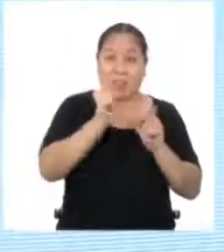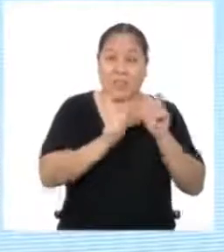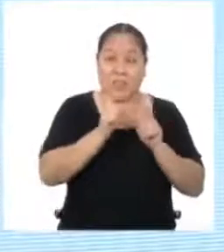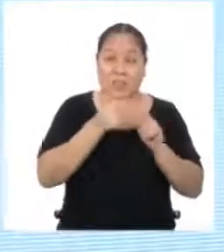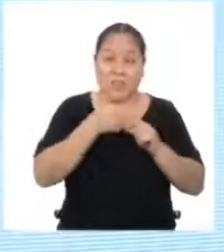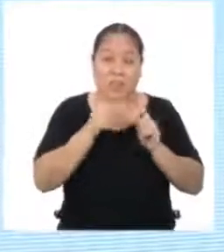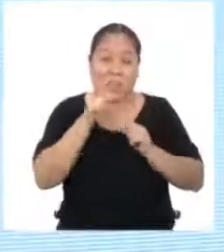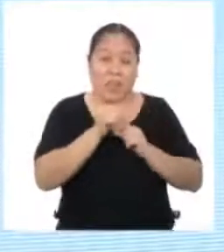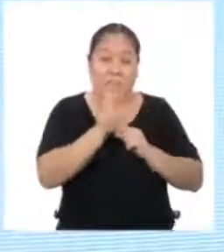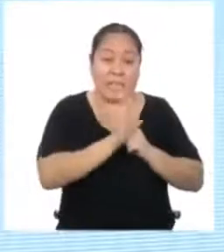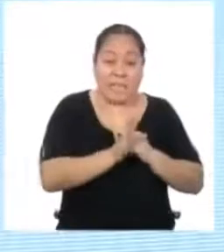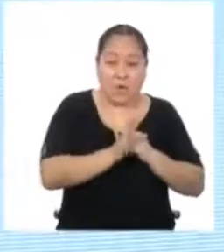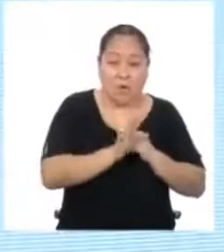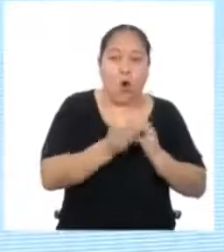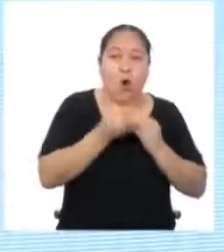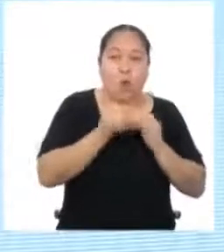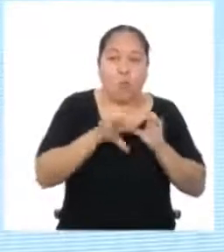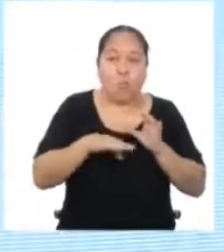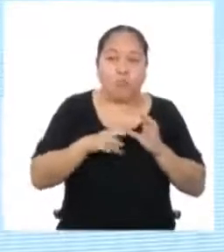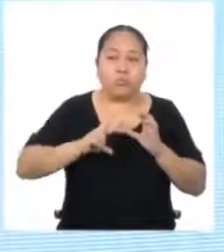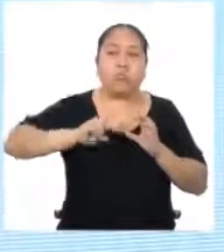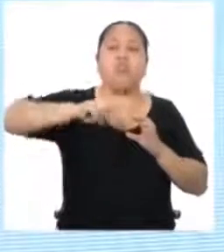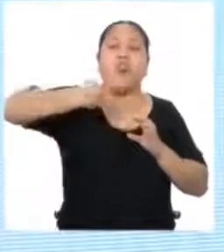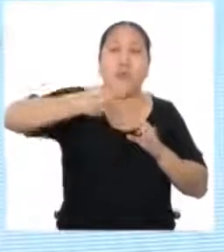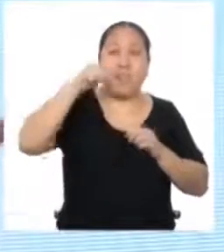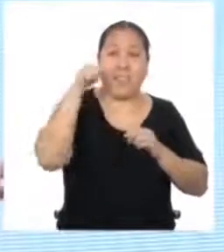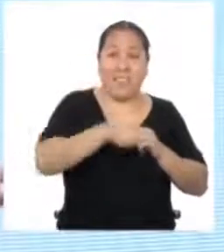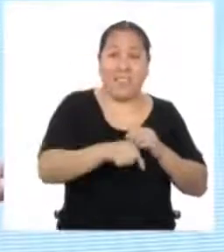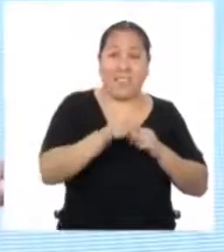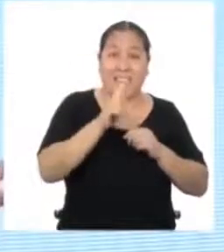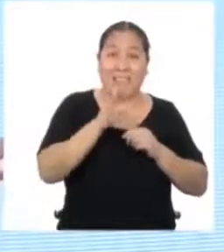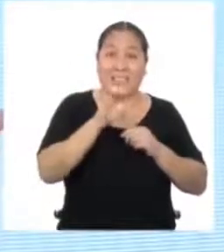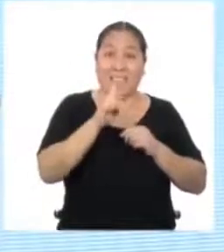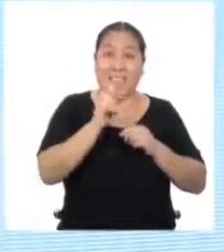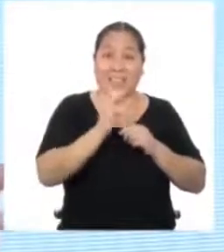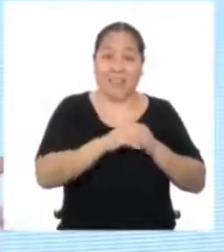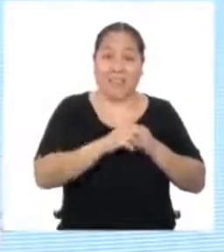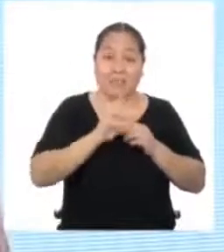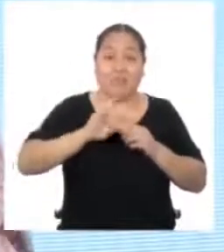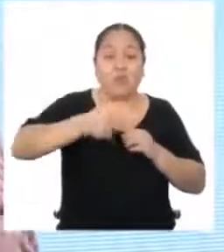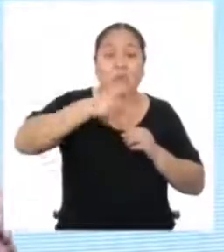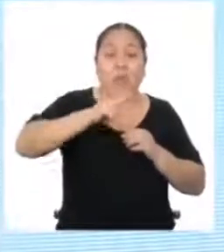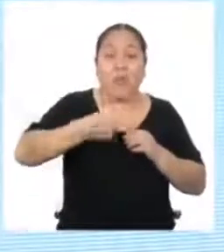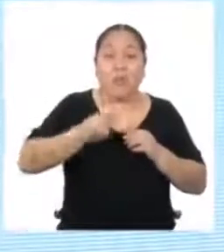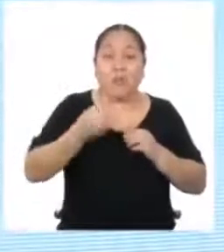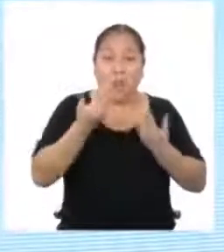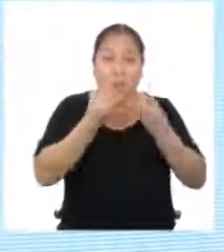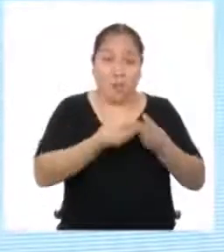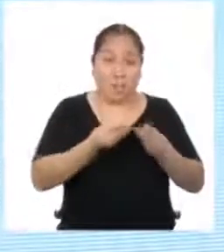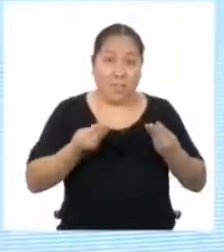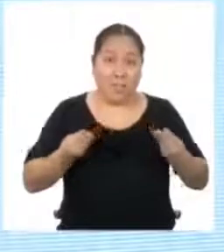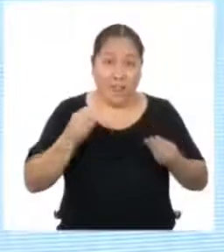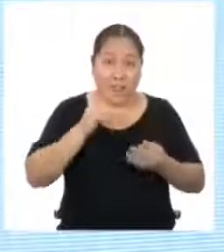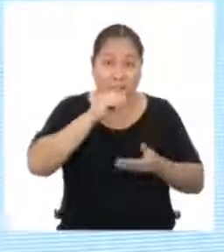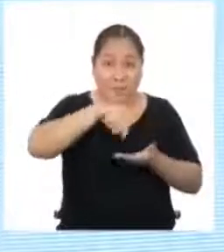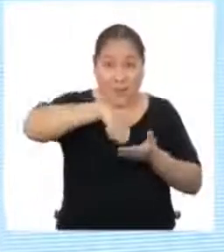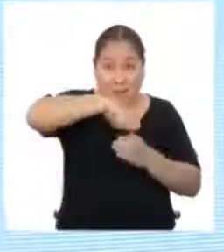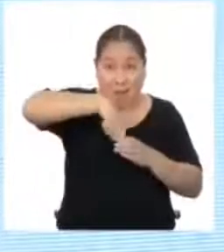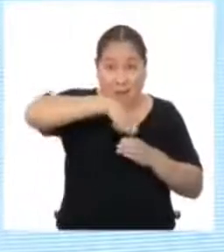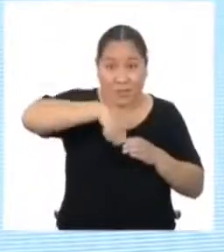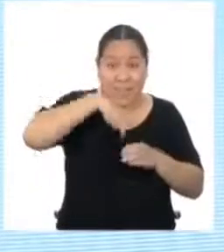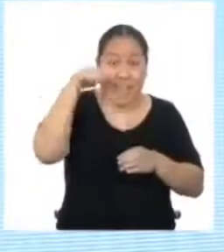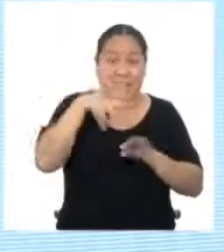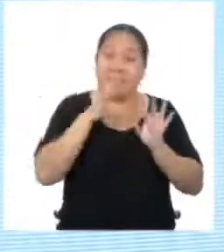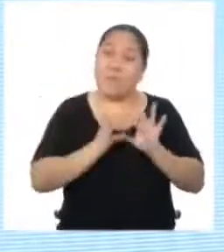Así que hay que hacer el doble de la receta y tenemos que duplicar las proporciones Por eso es tan importante prestar